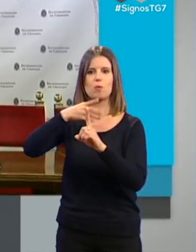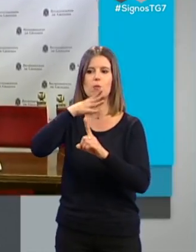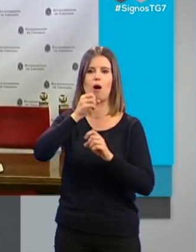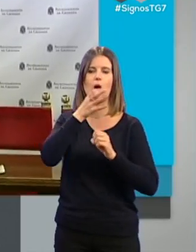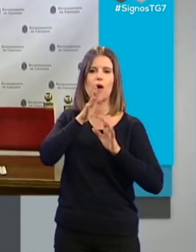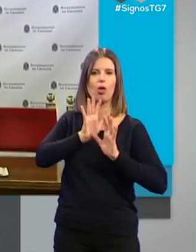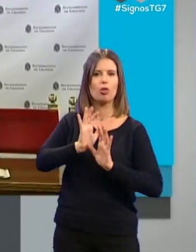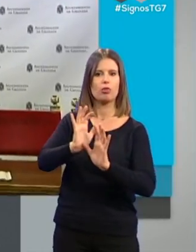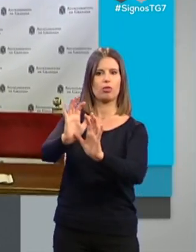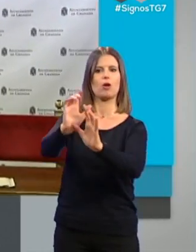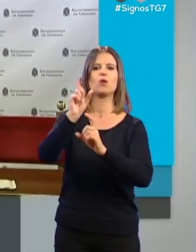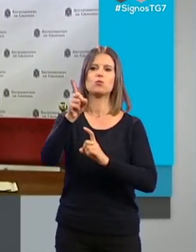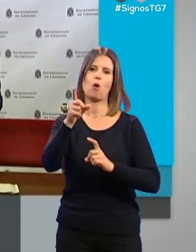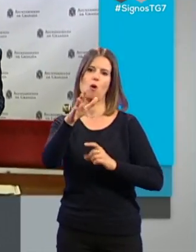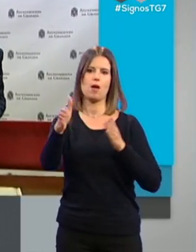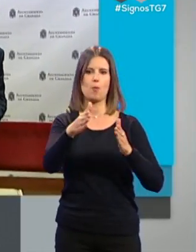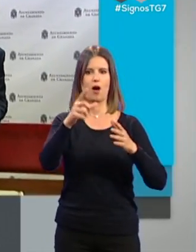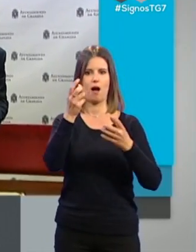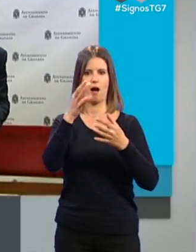abandonado salvo en periodo ferial.